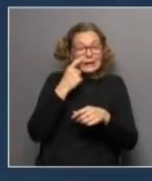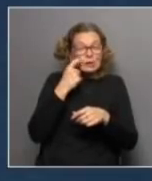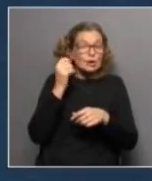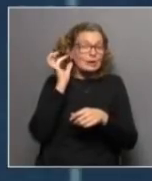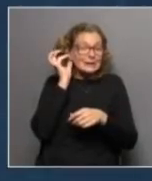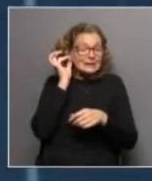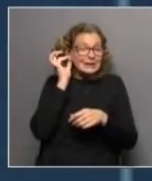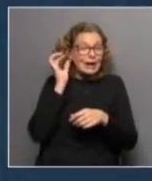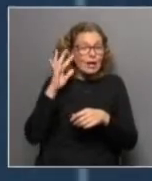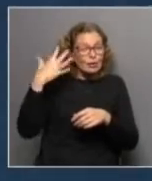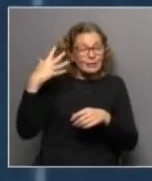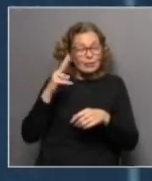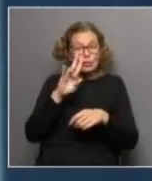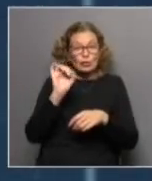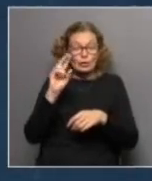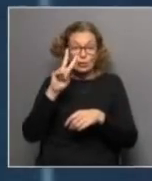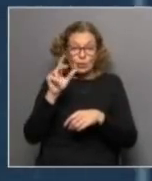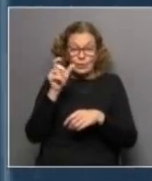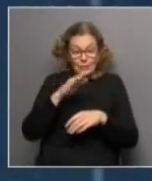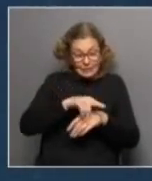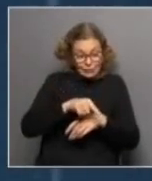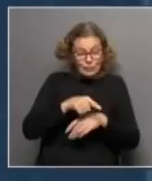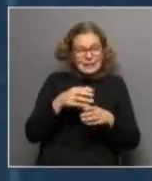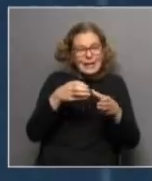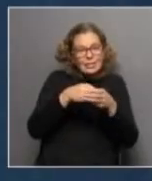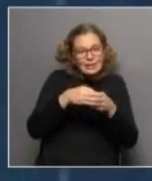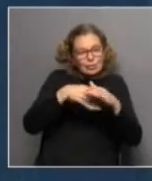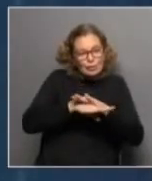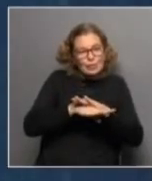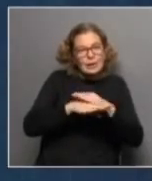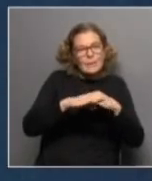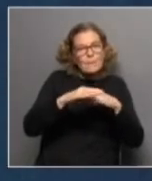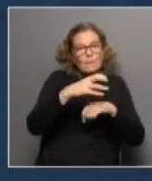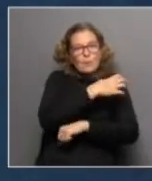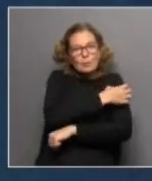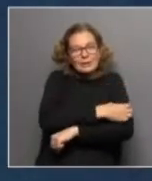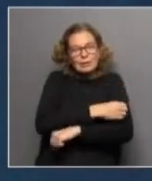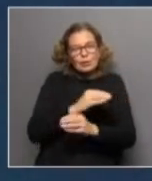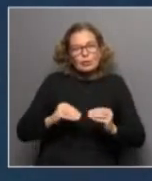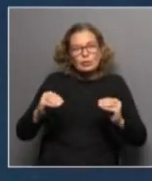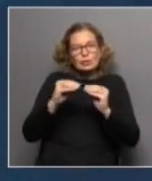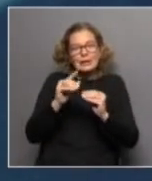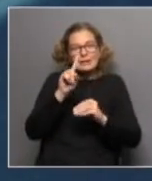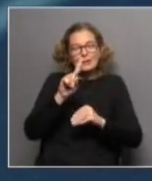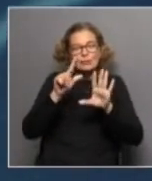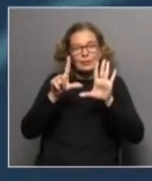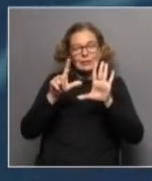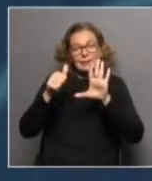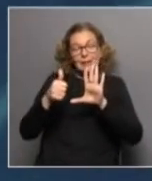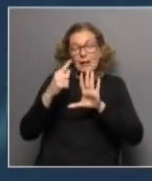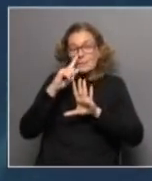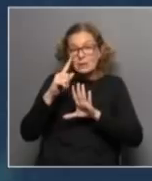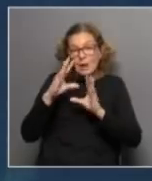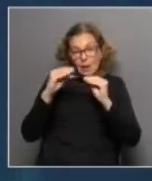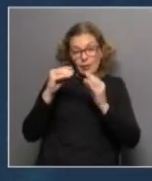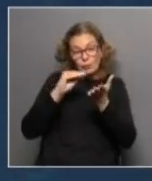202 de ellos se encuentran bajo la línea de la pobreza, lo que se estima son un total de 176.000. Para conversar